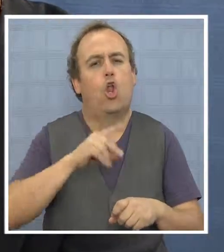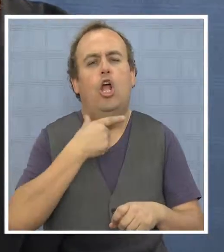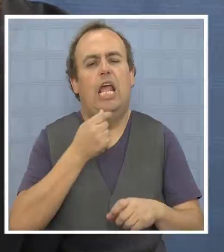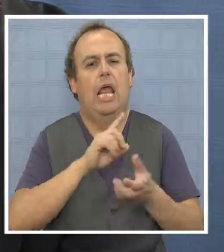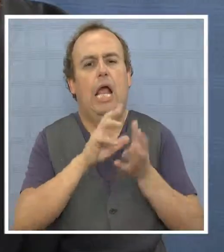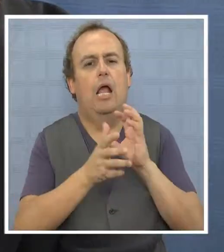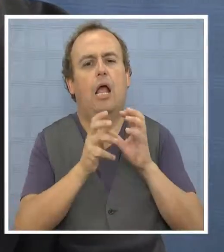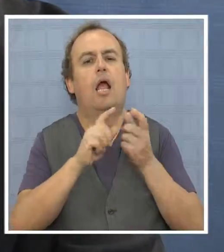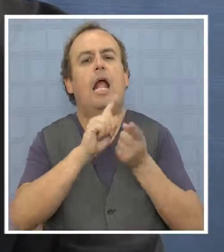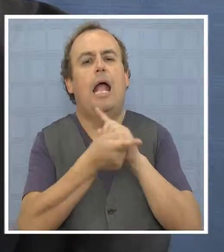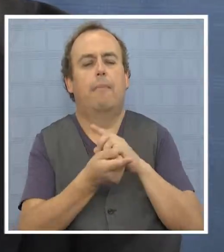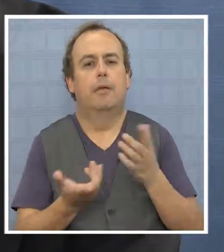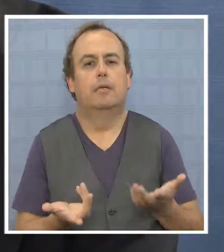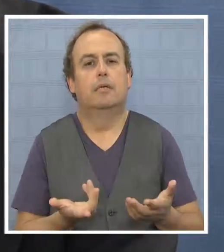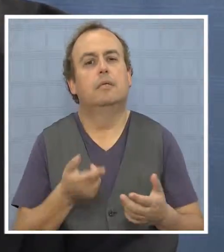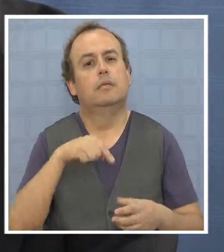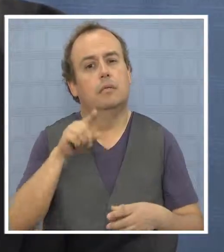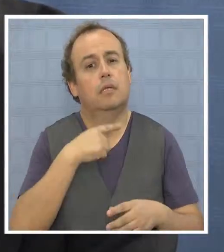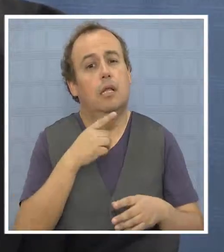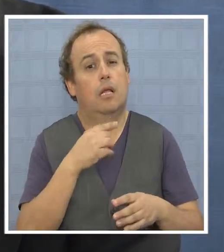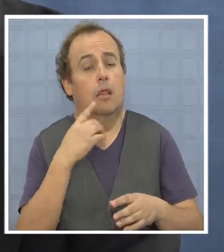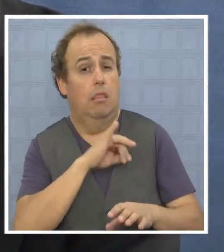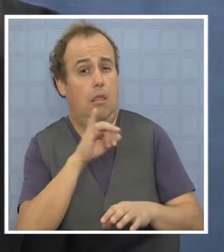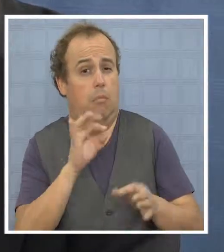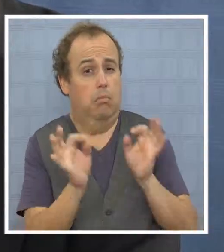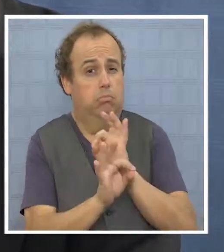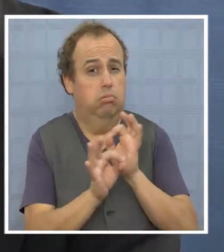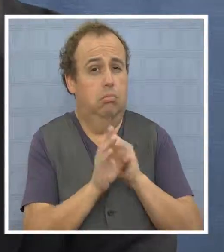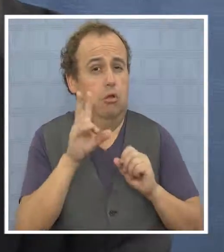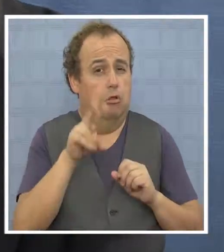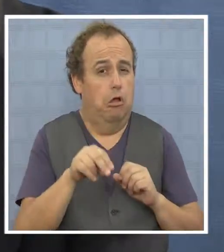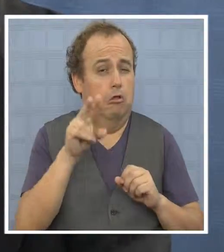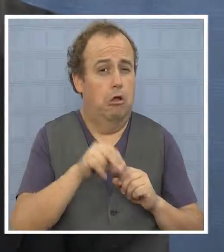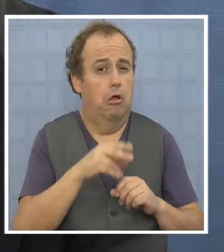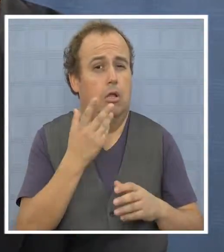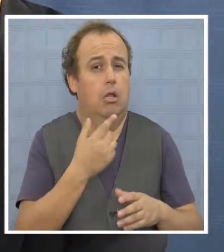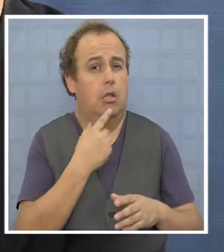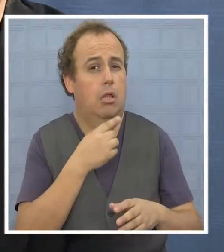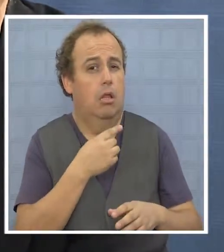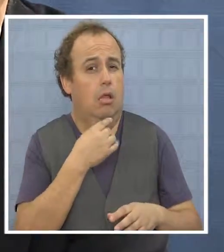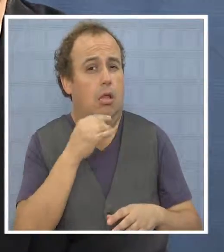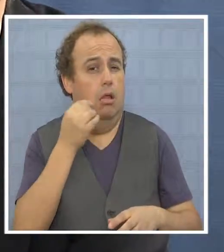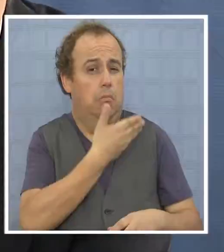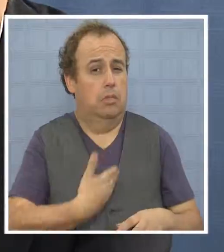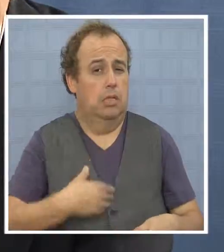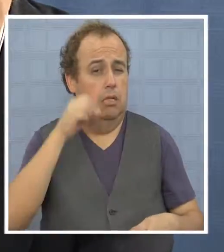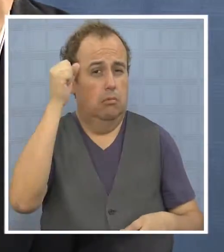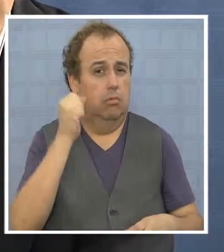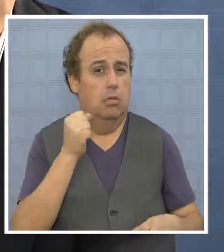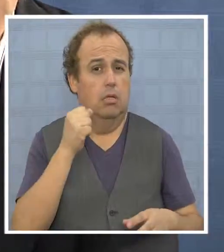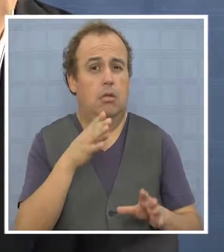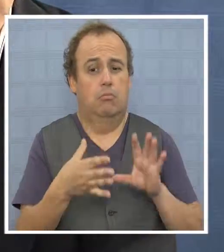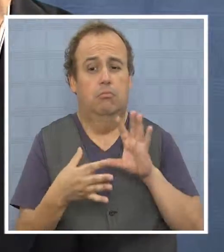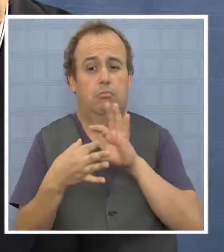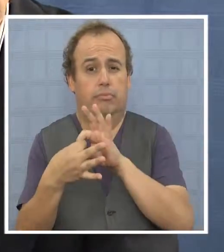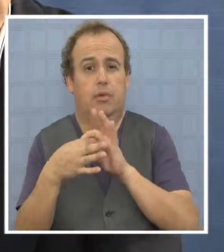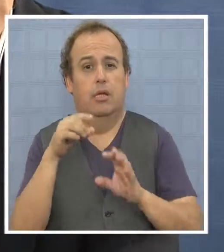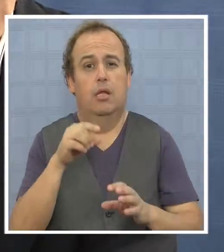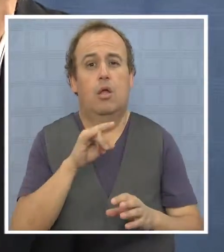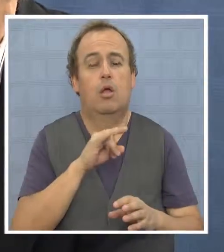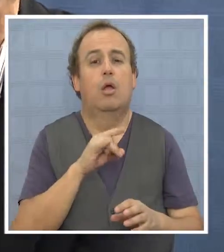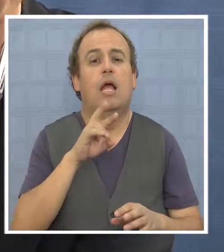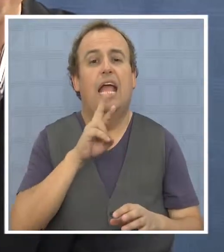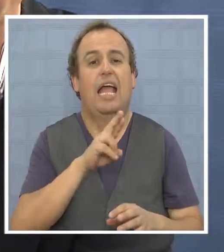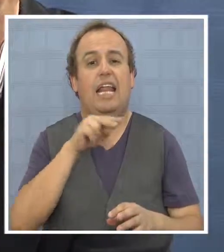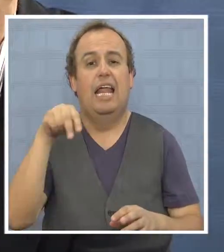Huord, dice que ustedes tendrían que darle explicaciones, tendrán que darle explicaciones al presidente por esta, entre comillas, cierta alianza que tienen